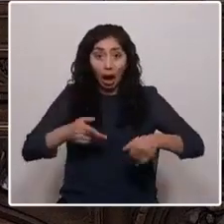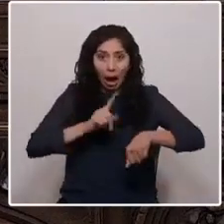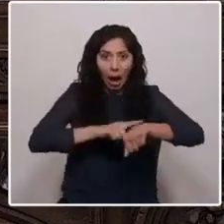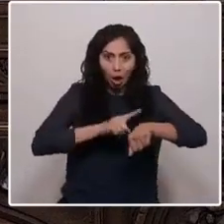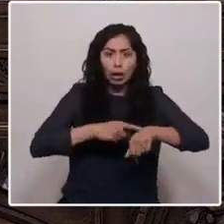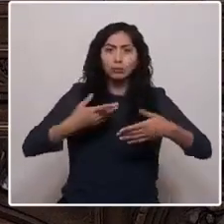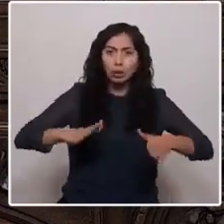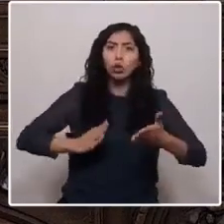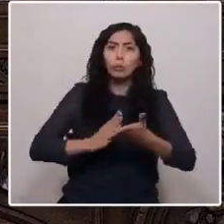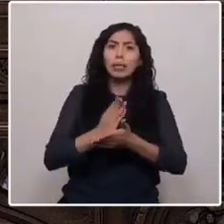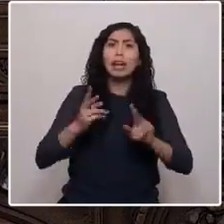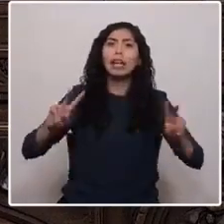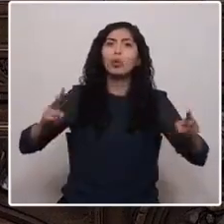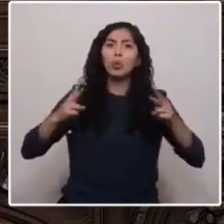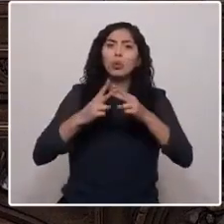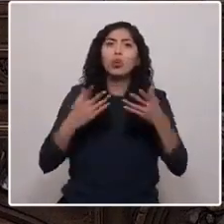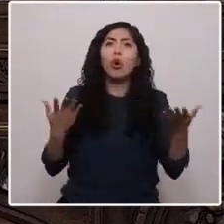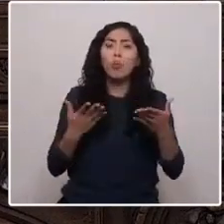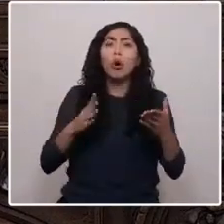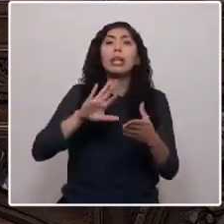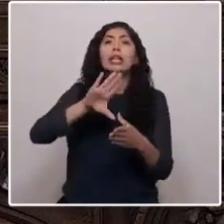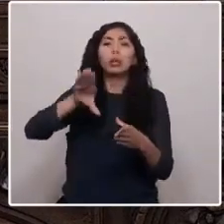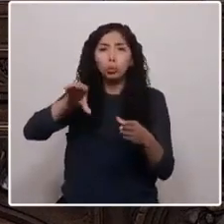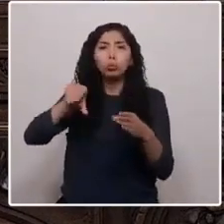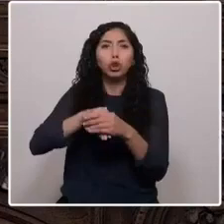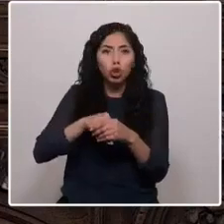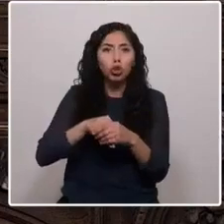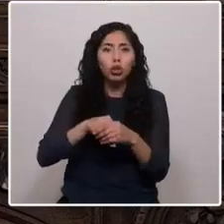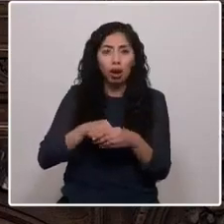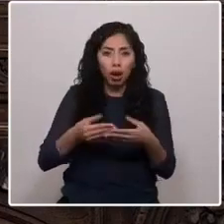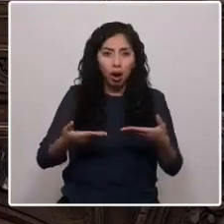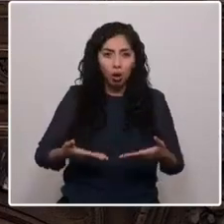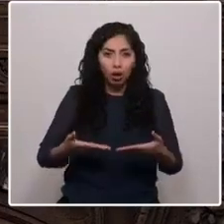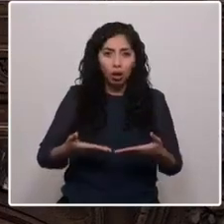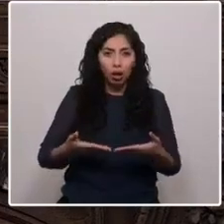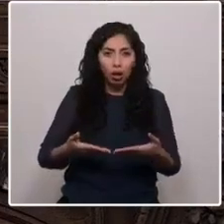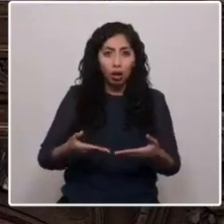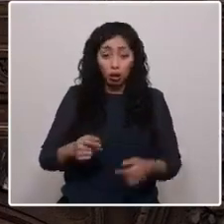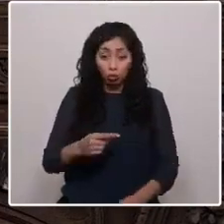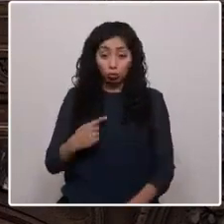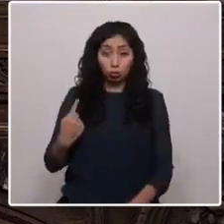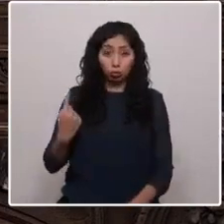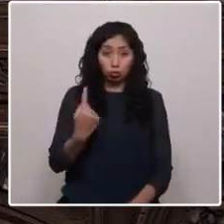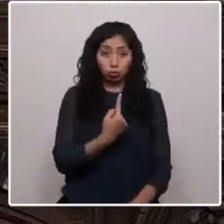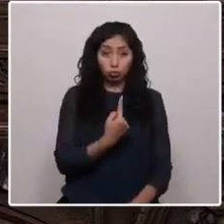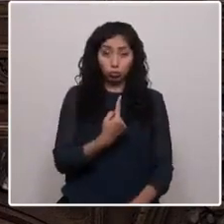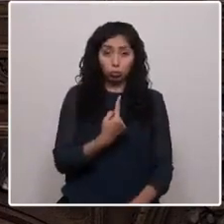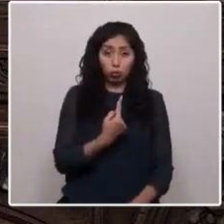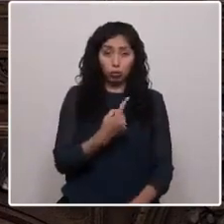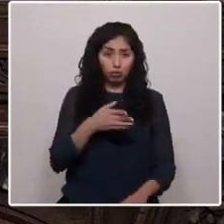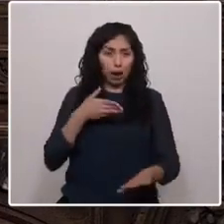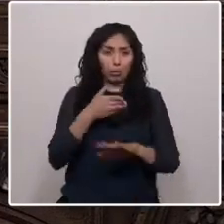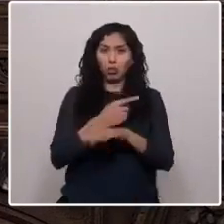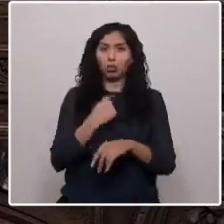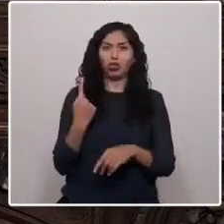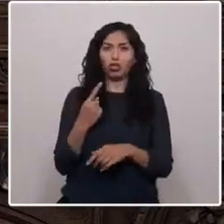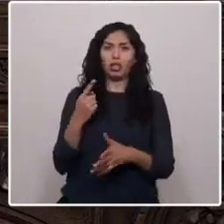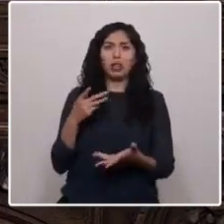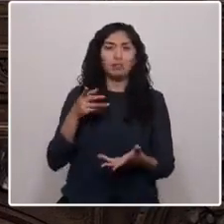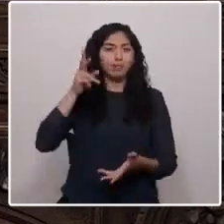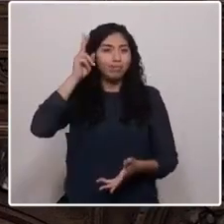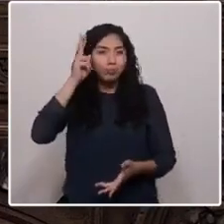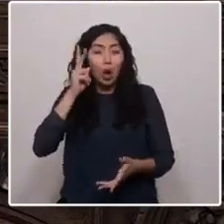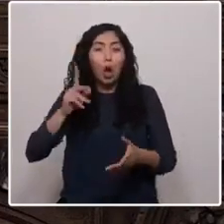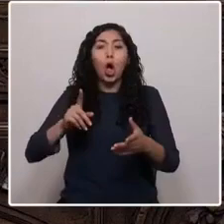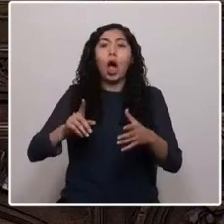desde la inclusión de la otredad. Llegaremos los bárbaros y salvajes, las primeras